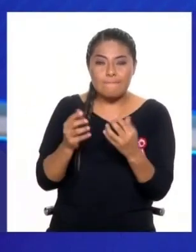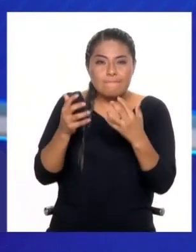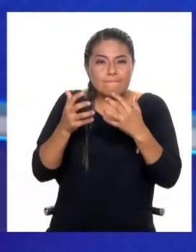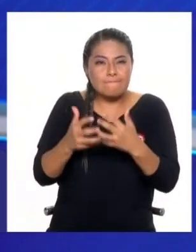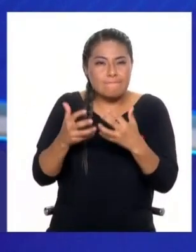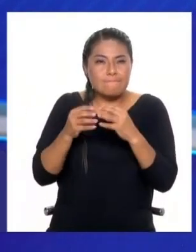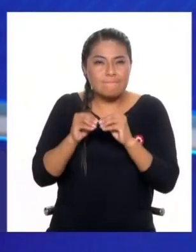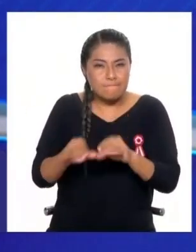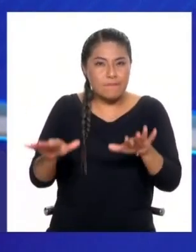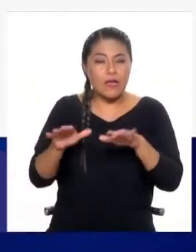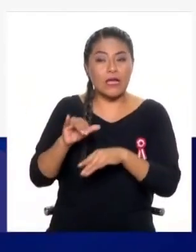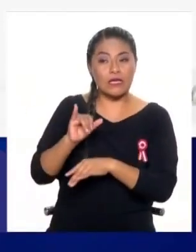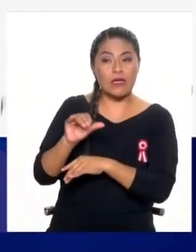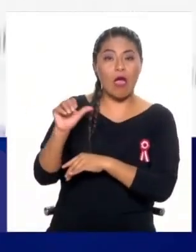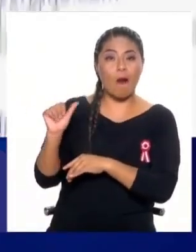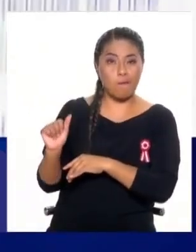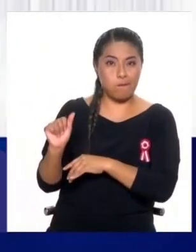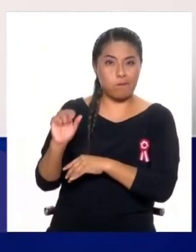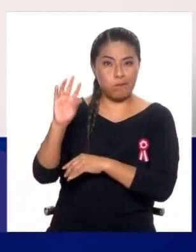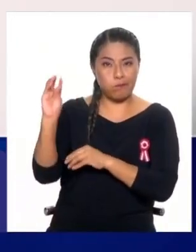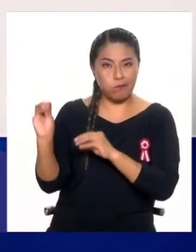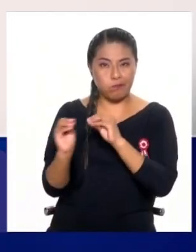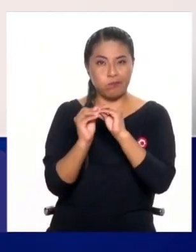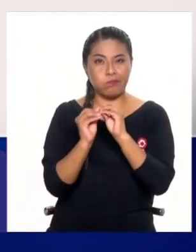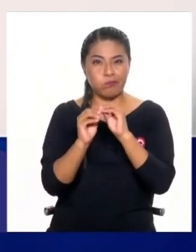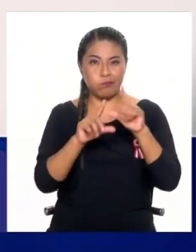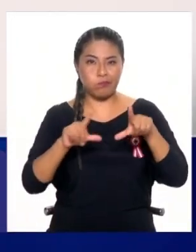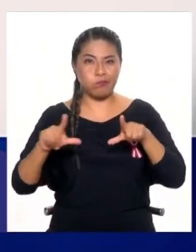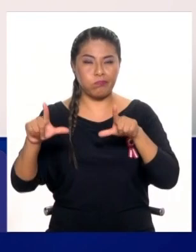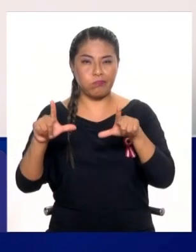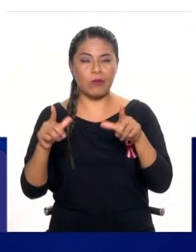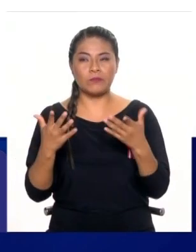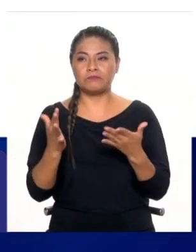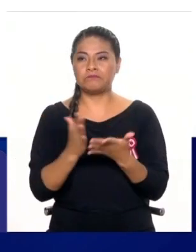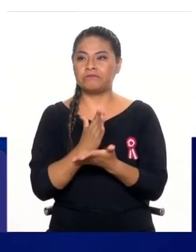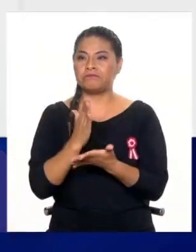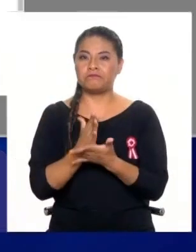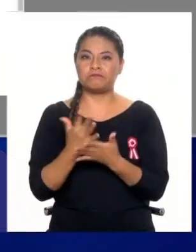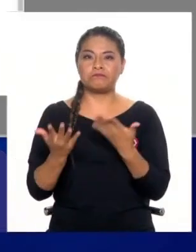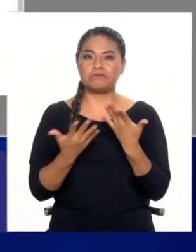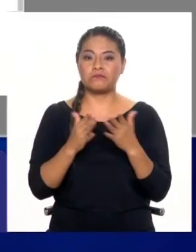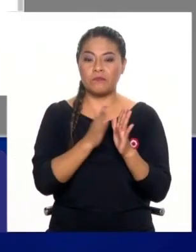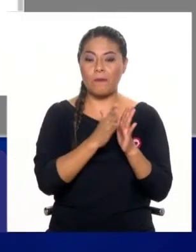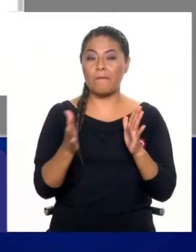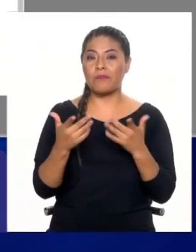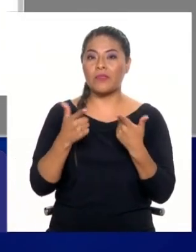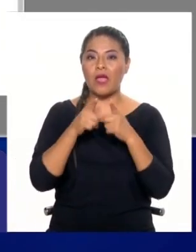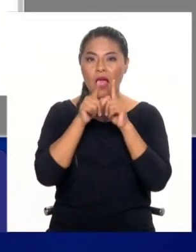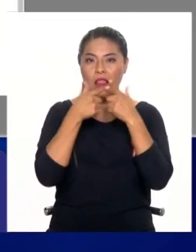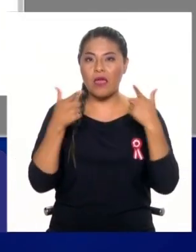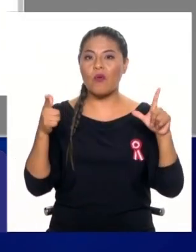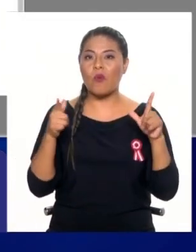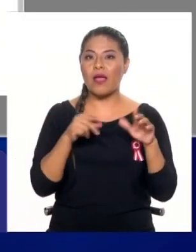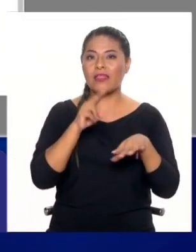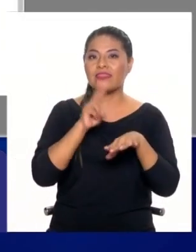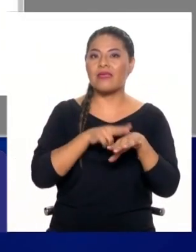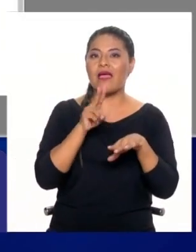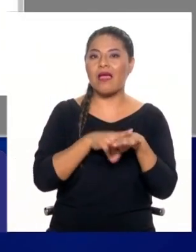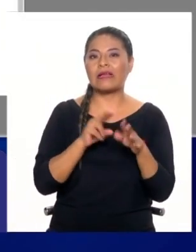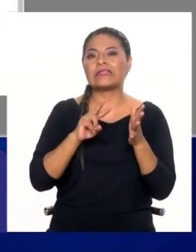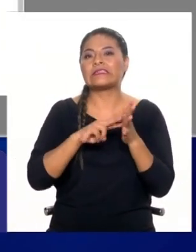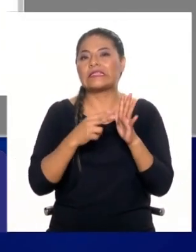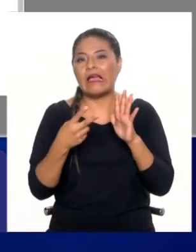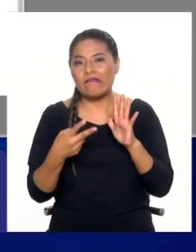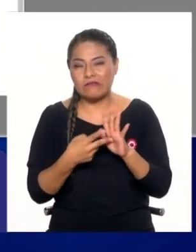una cierta focalización en cierto tipo de problemas, por ejemplo, en el procesamiento del lenguaje natural, que es lo que uno